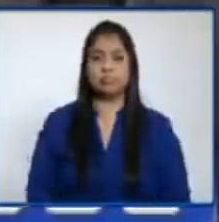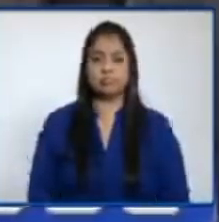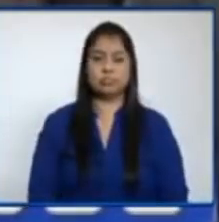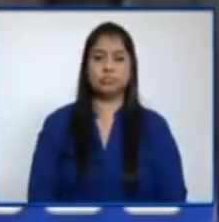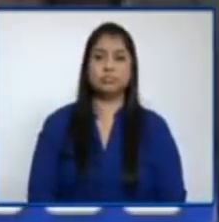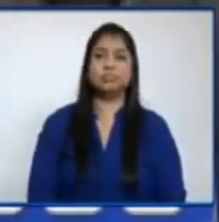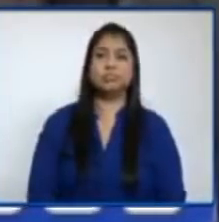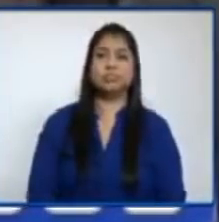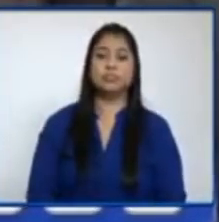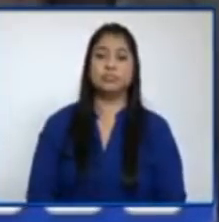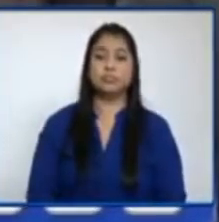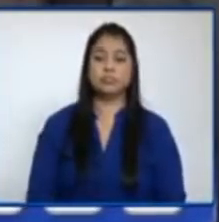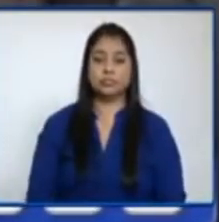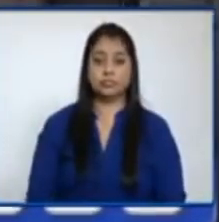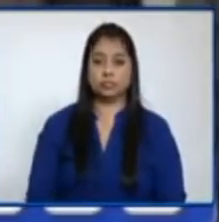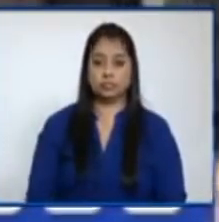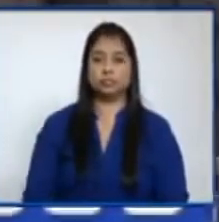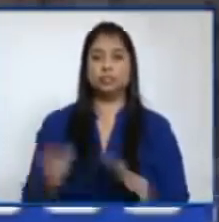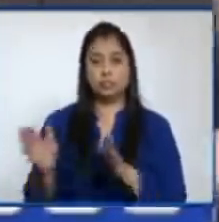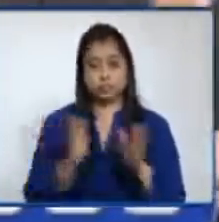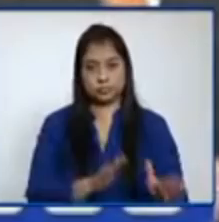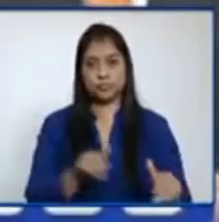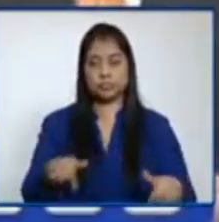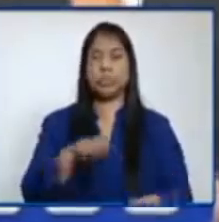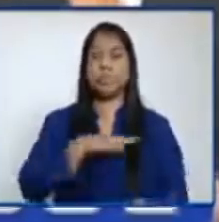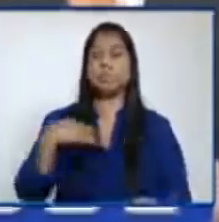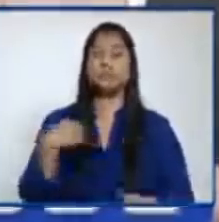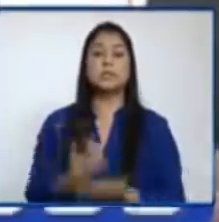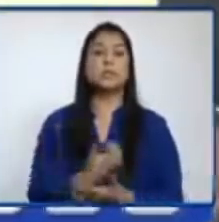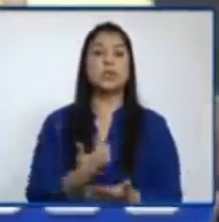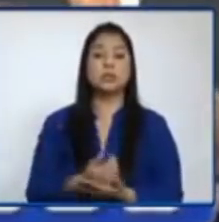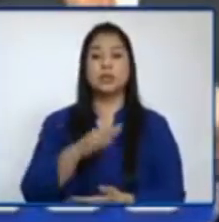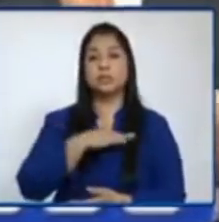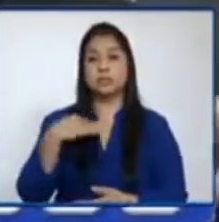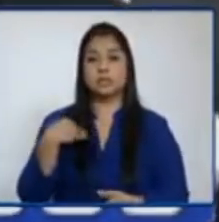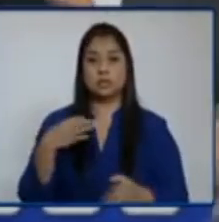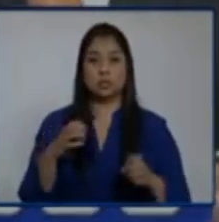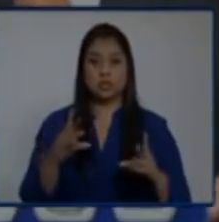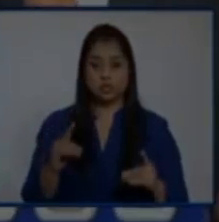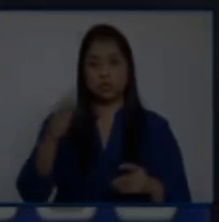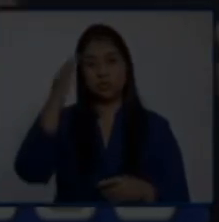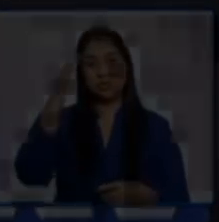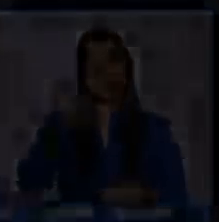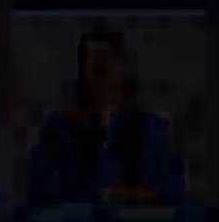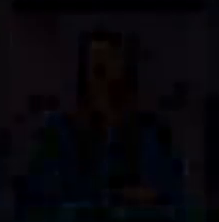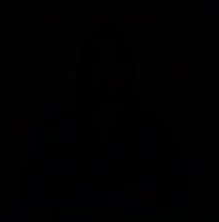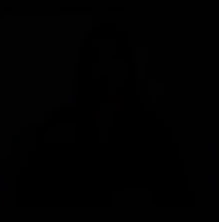Hacemos a los ministros de Economía, de Trabajo y de Educación, su participación, sabemos que tienen que continuar.